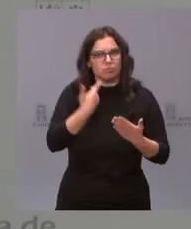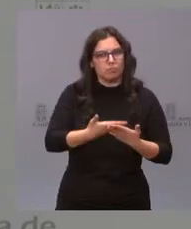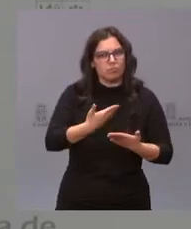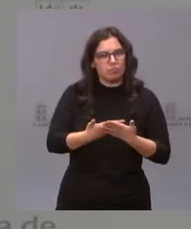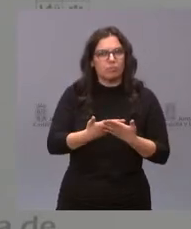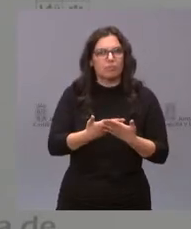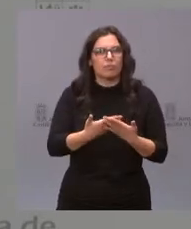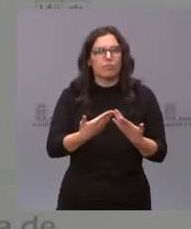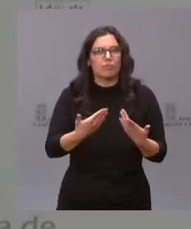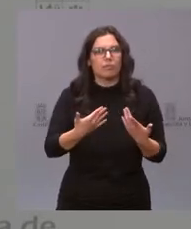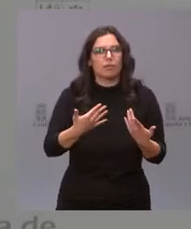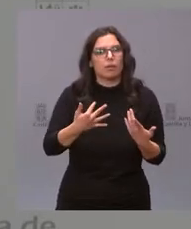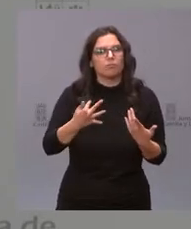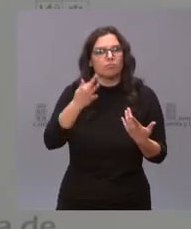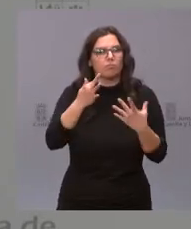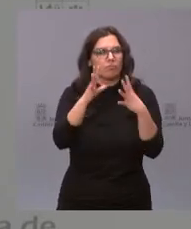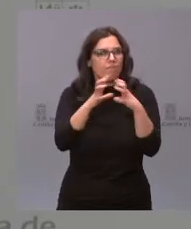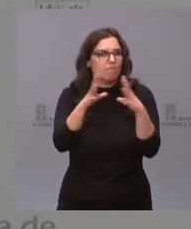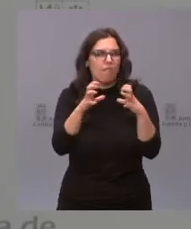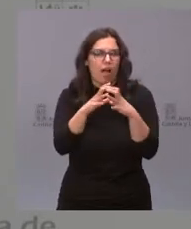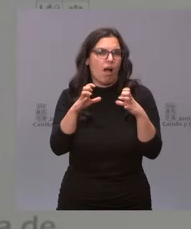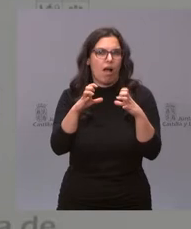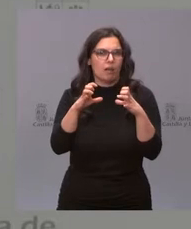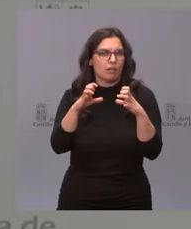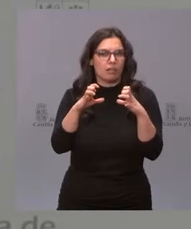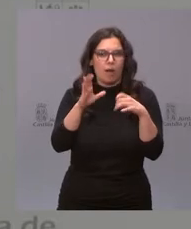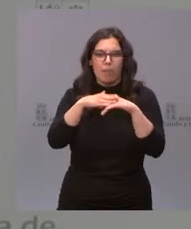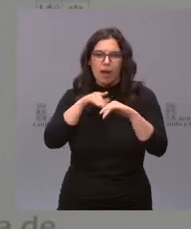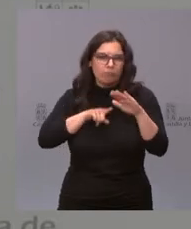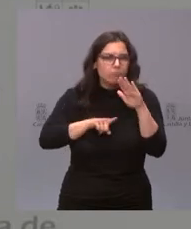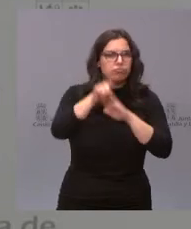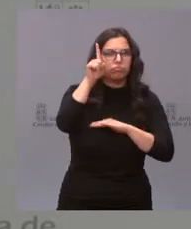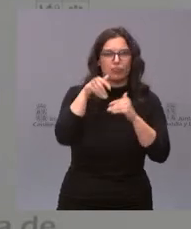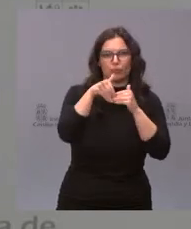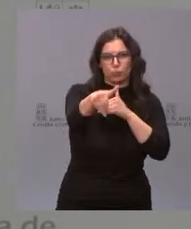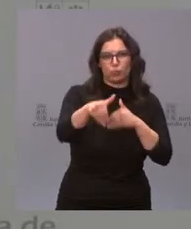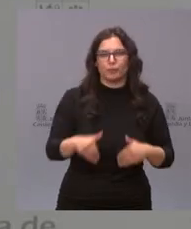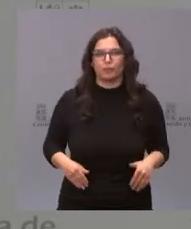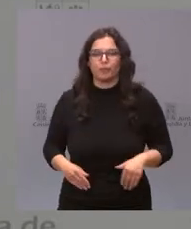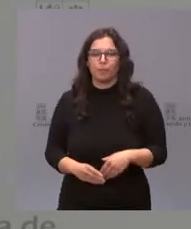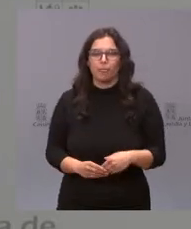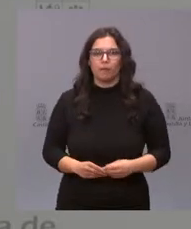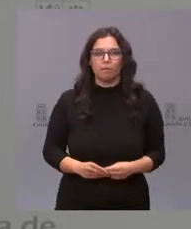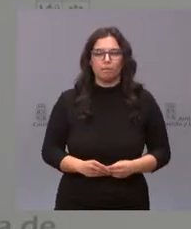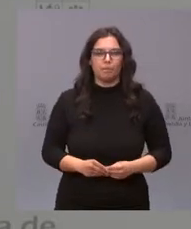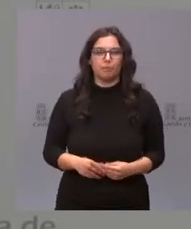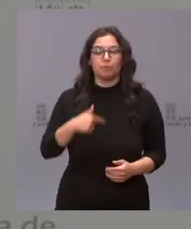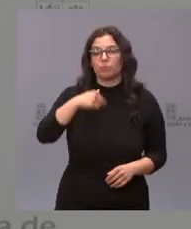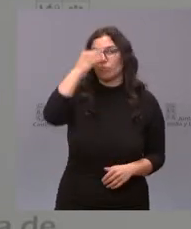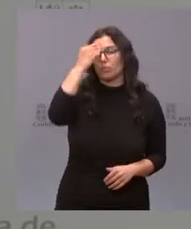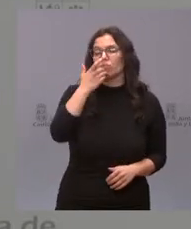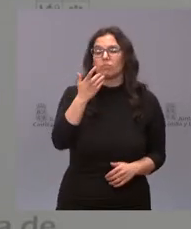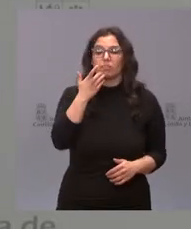estamos con más ganas que nunca para impulsar el futuro de nuestra tierra. Creo que si hay algo que